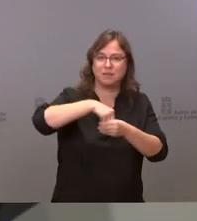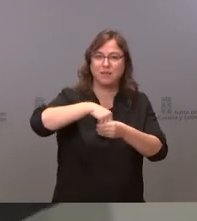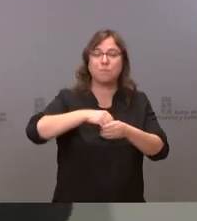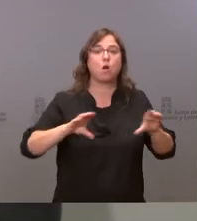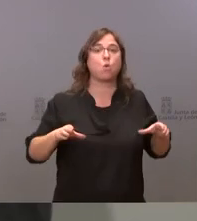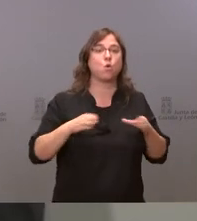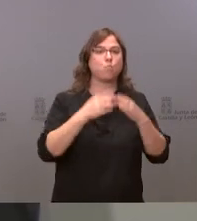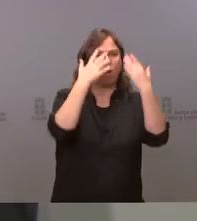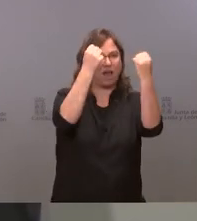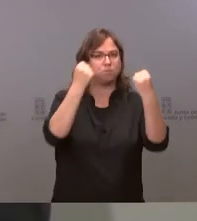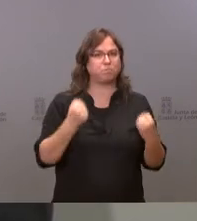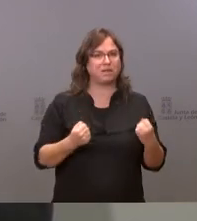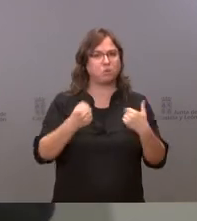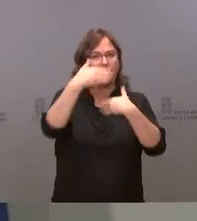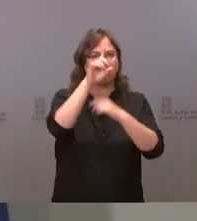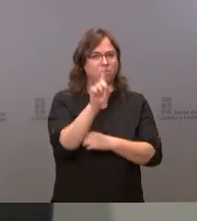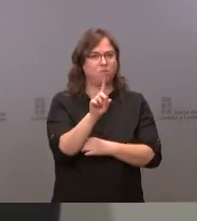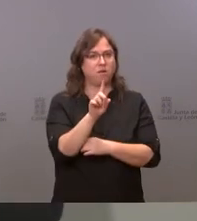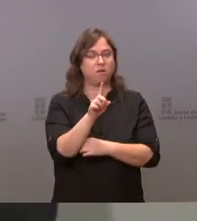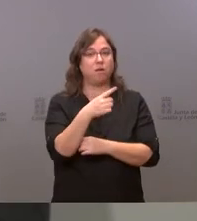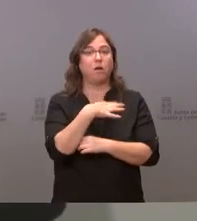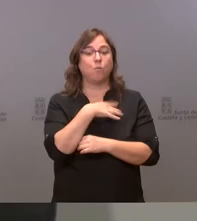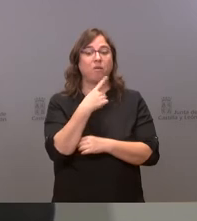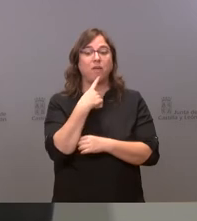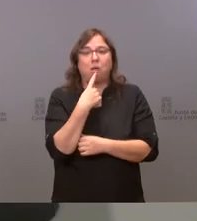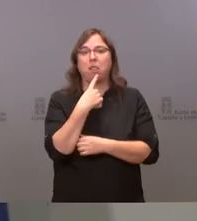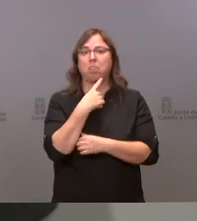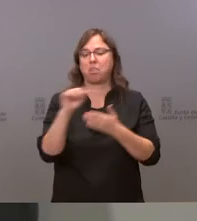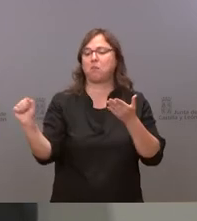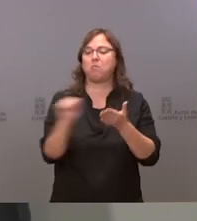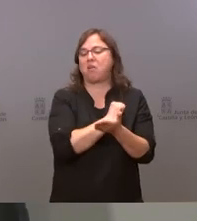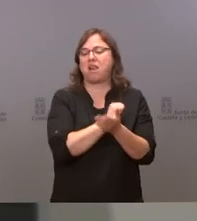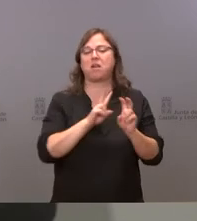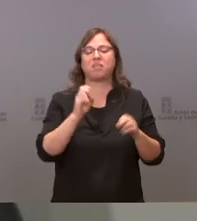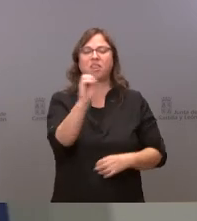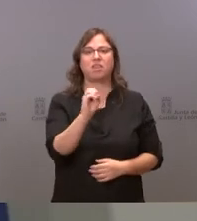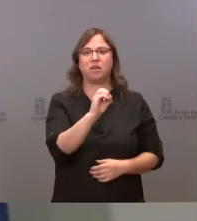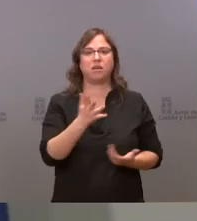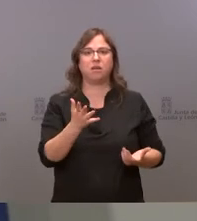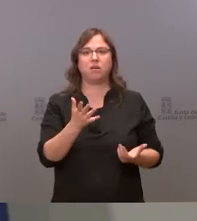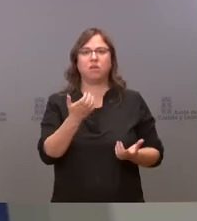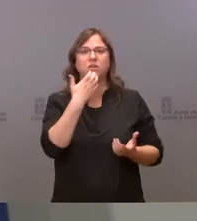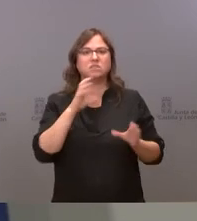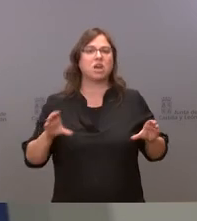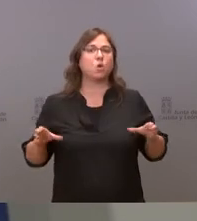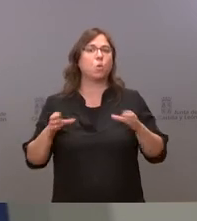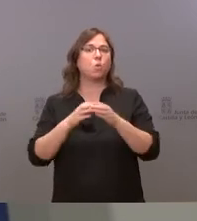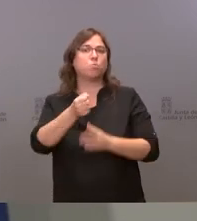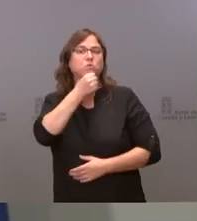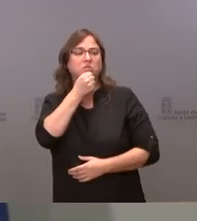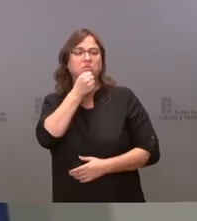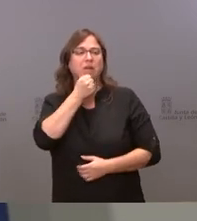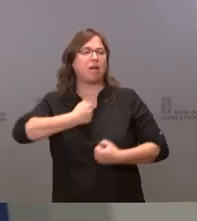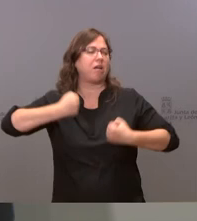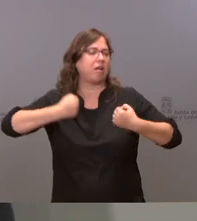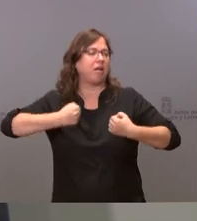y lo que no podemos hacer es empezar desde cero cada vez que al Partido Socialista se le ocurra dar una pataleta